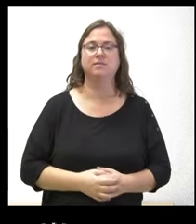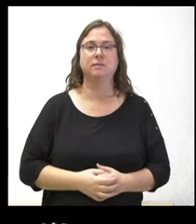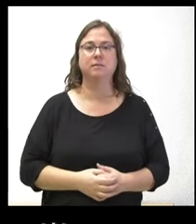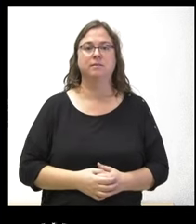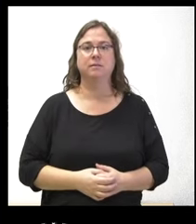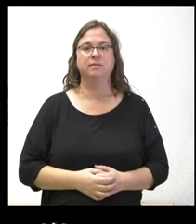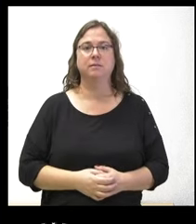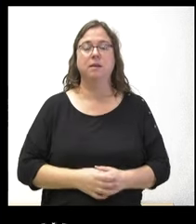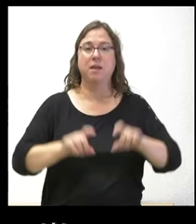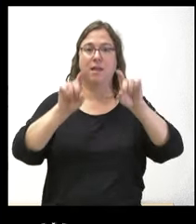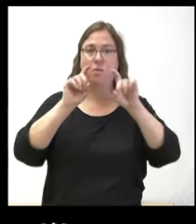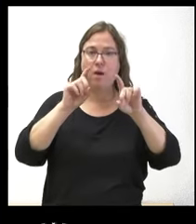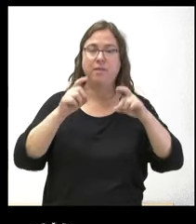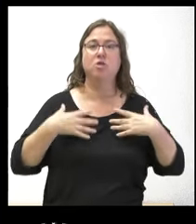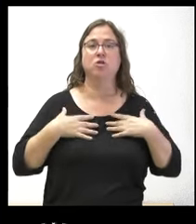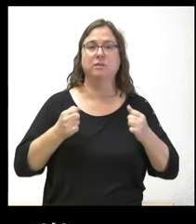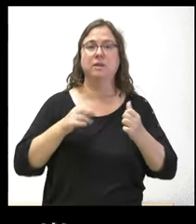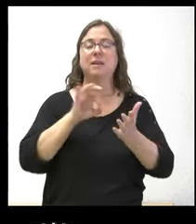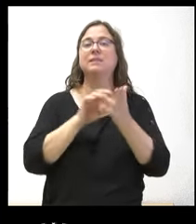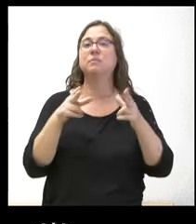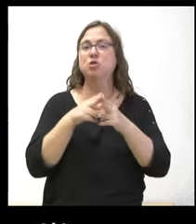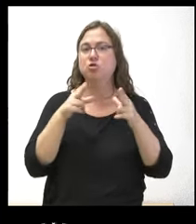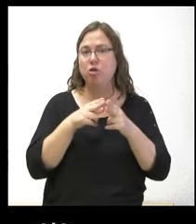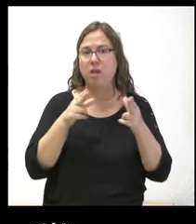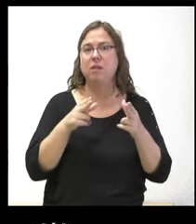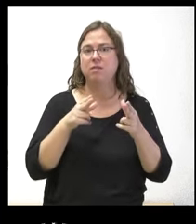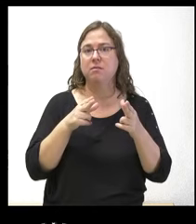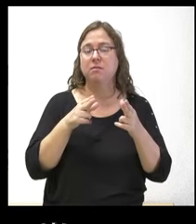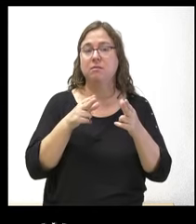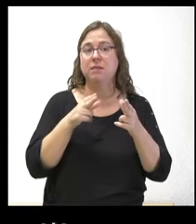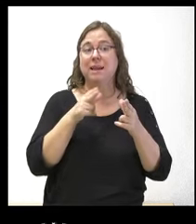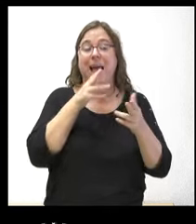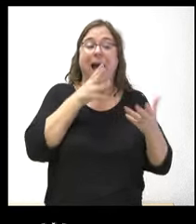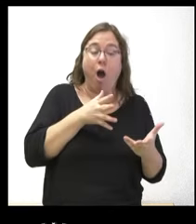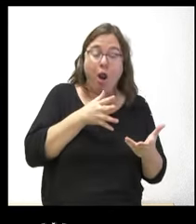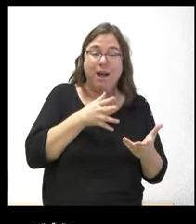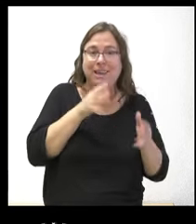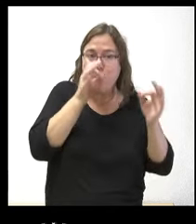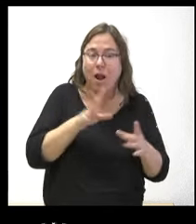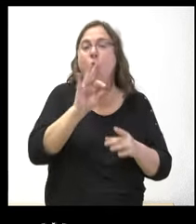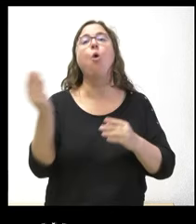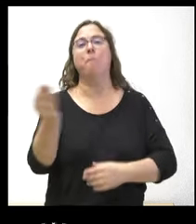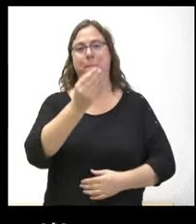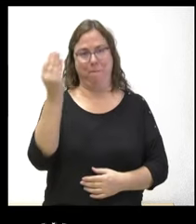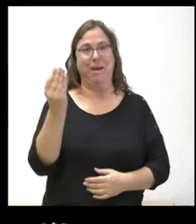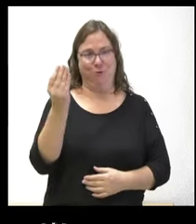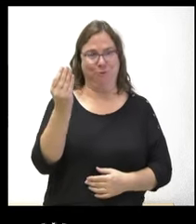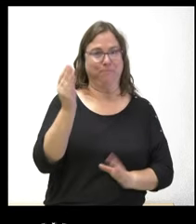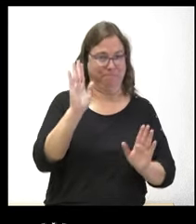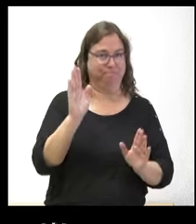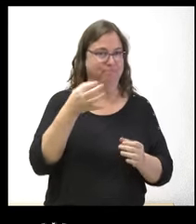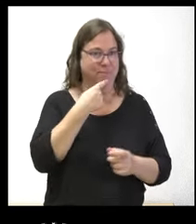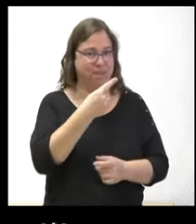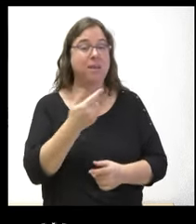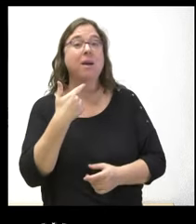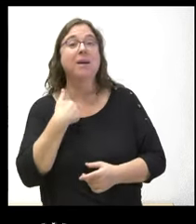la educación la sanidad los servicios sociales como están o mejor el mensaje que le trasladan a los